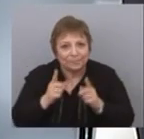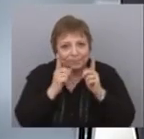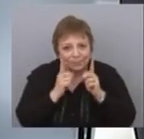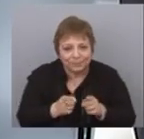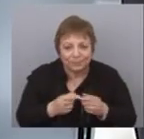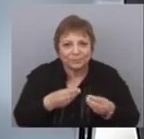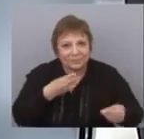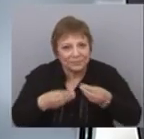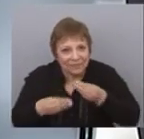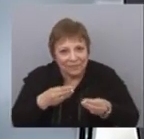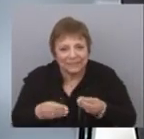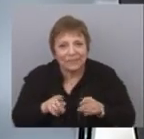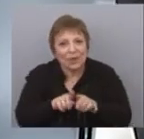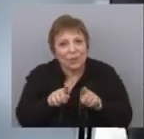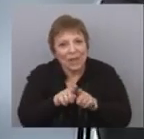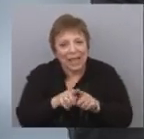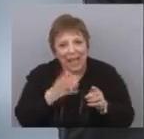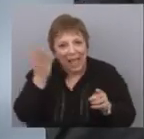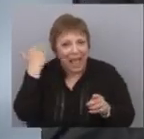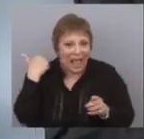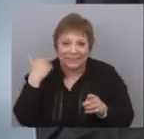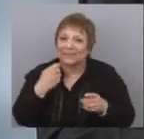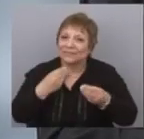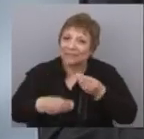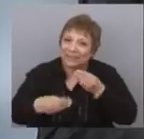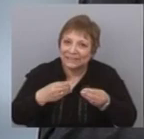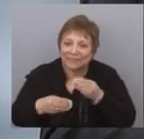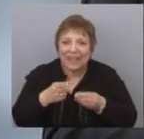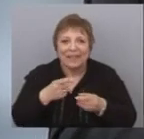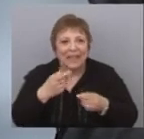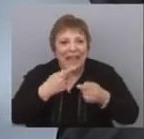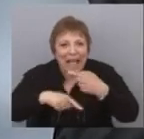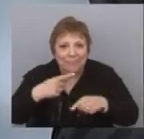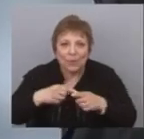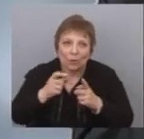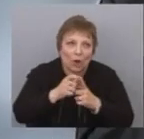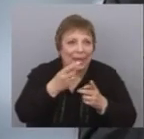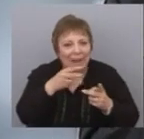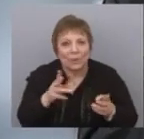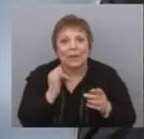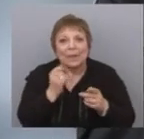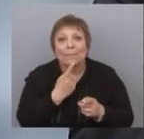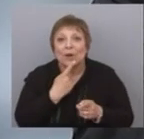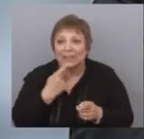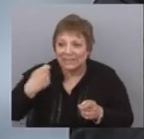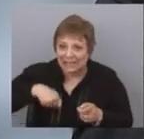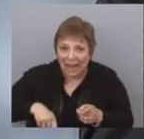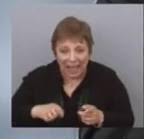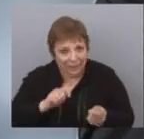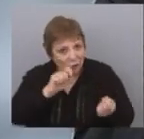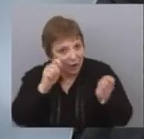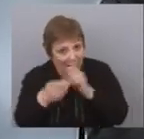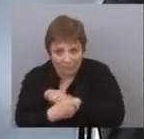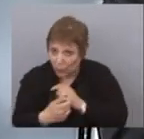flexibilidad en el tipo de cambio que venía anteriormente. Bueno, y la política salarial, que tuvo grandes cambios porque